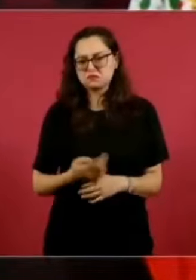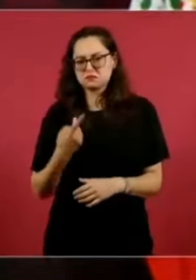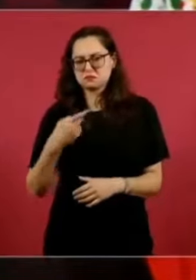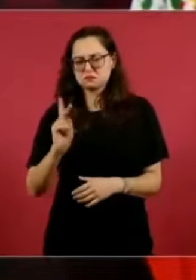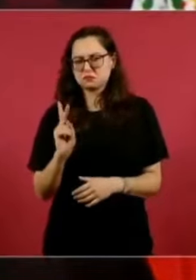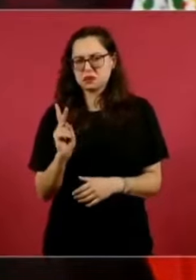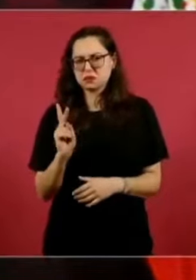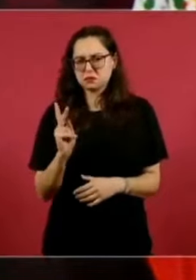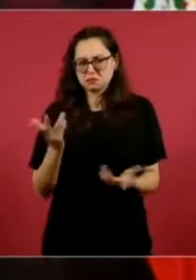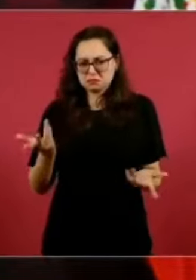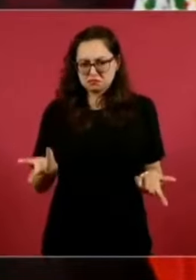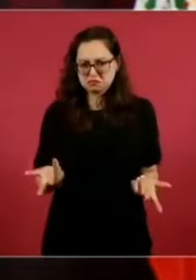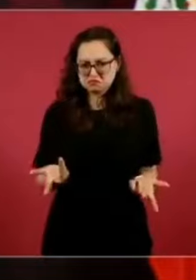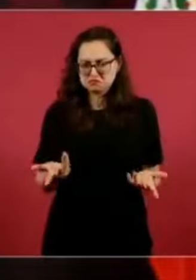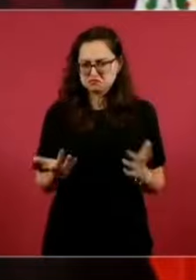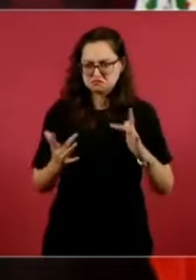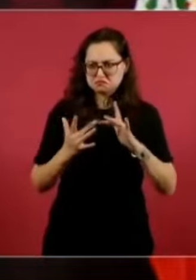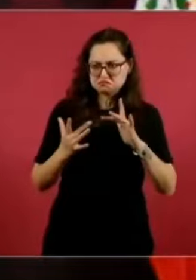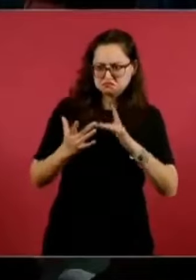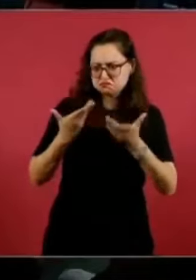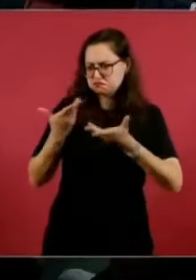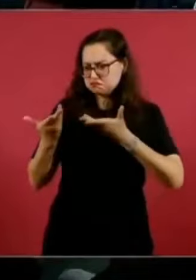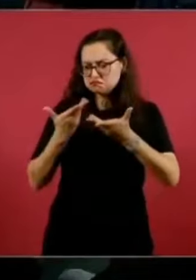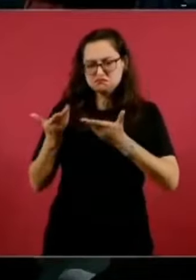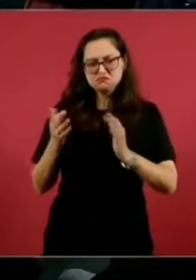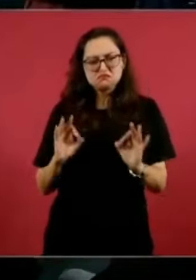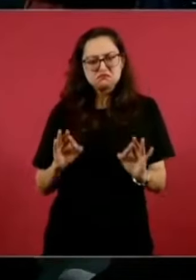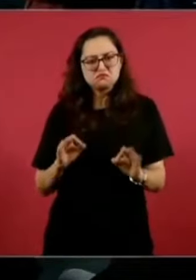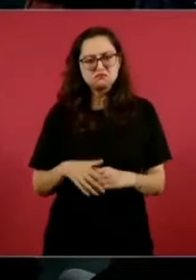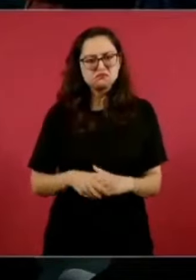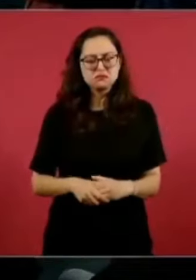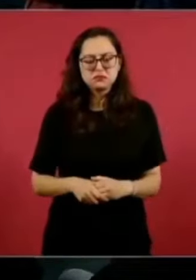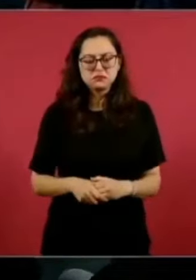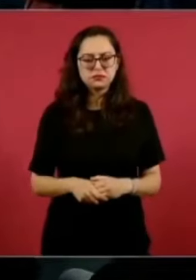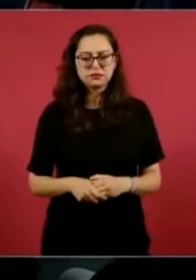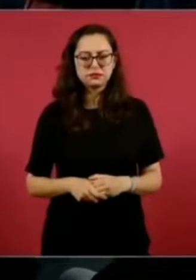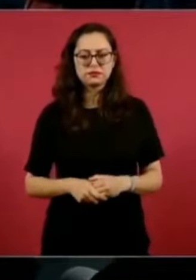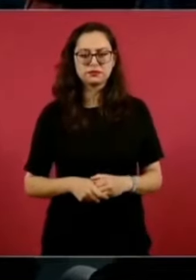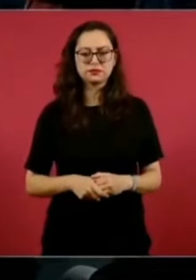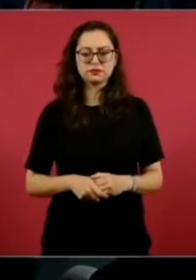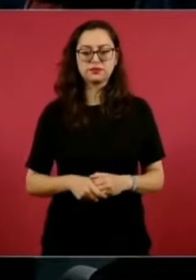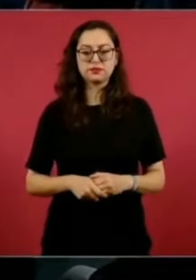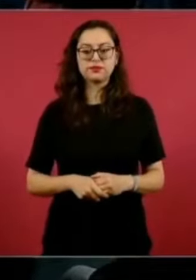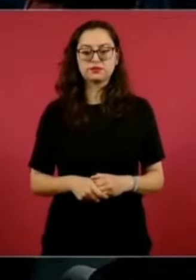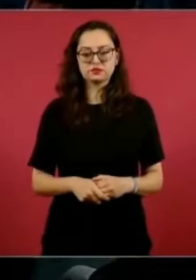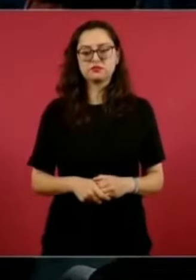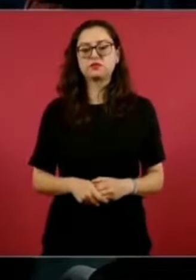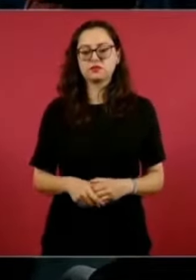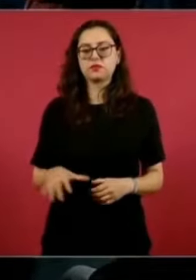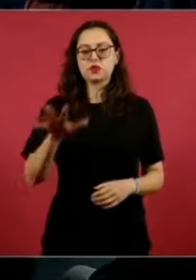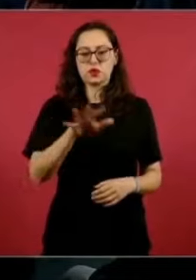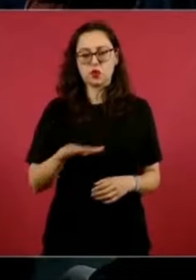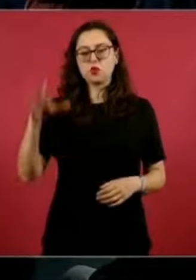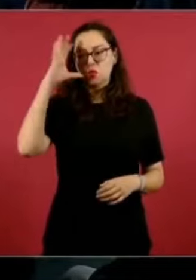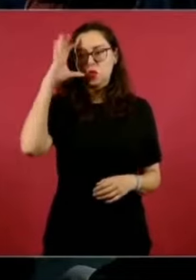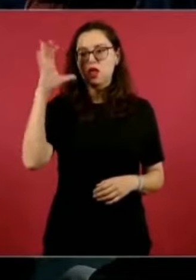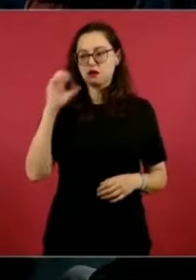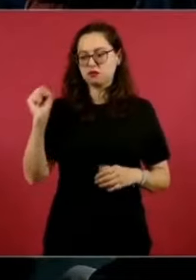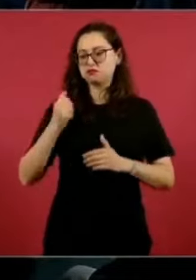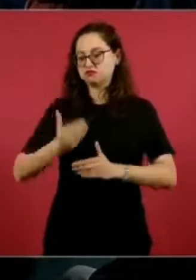relación que se tiene y le va a ir muy bien al pueblo de Morelos